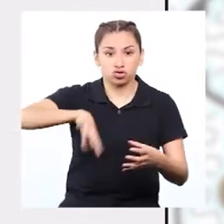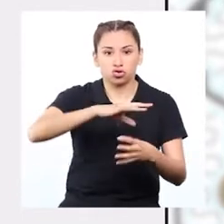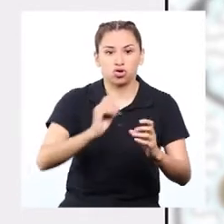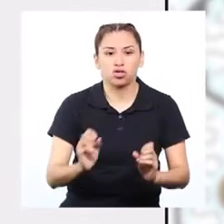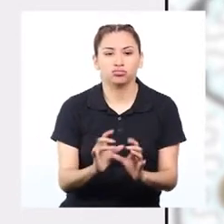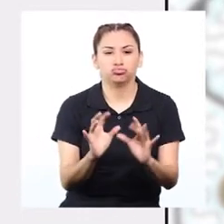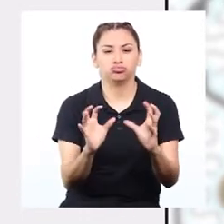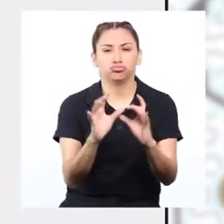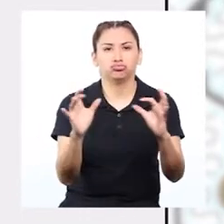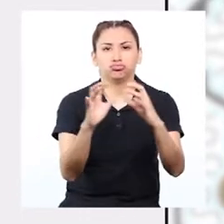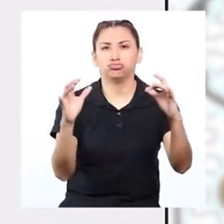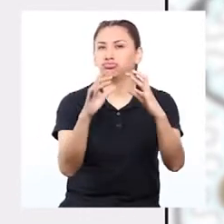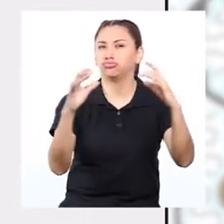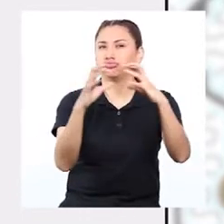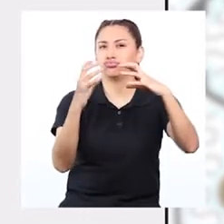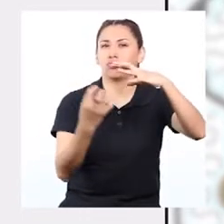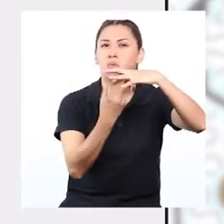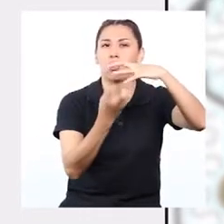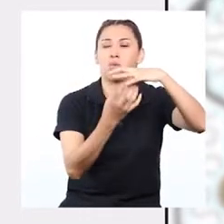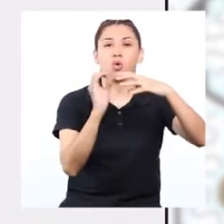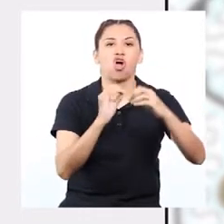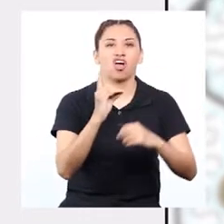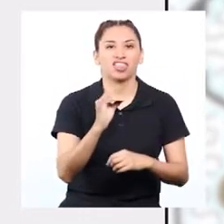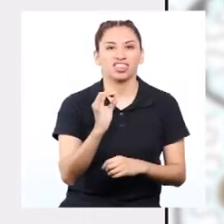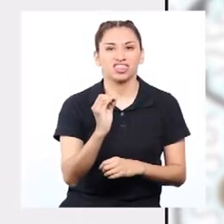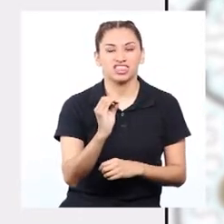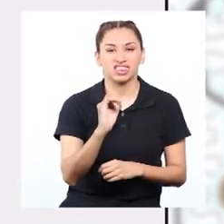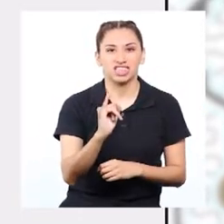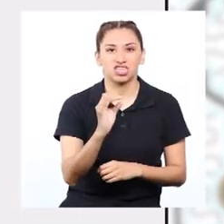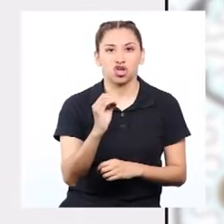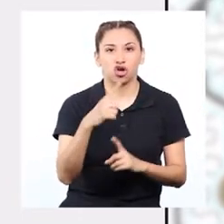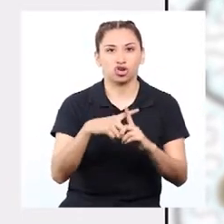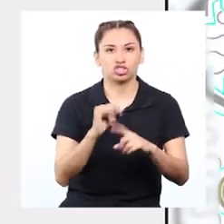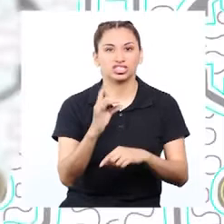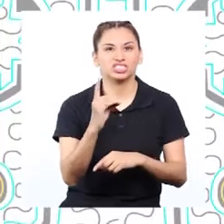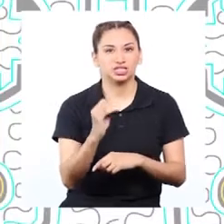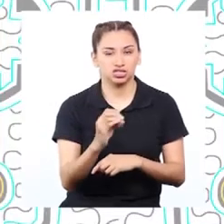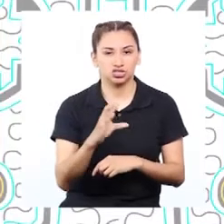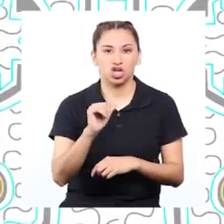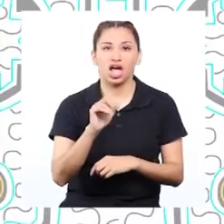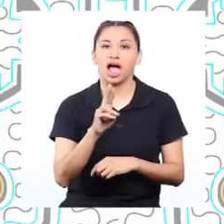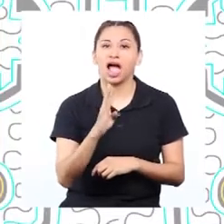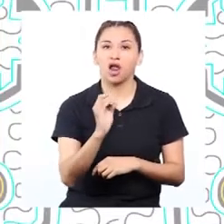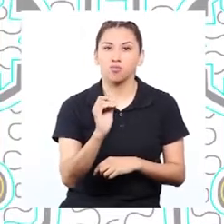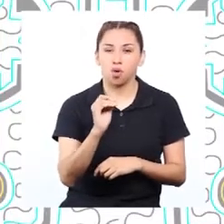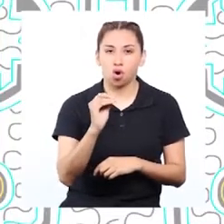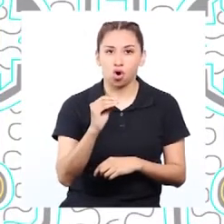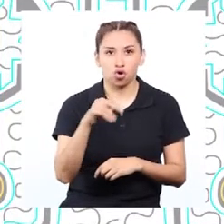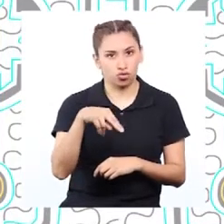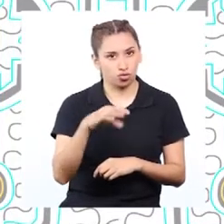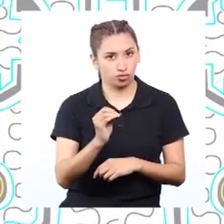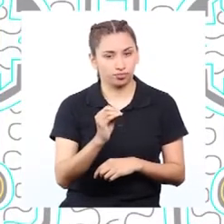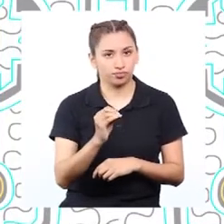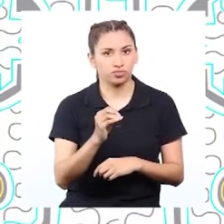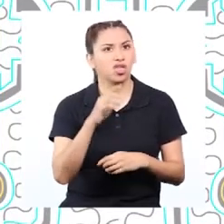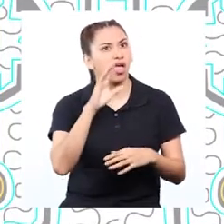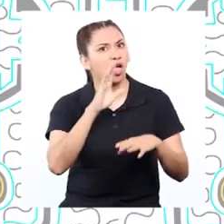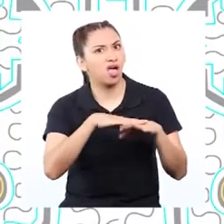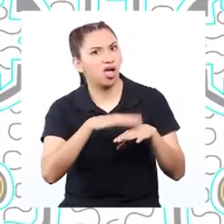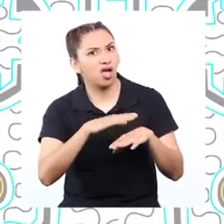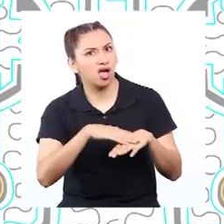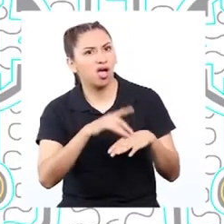la concentración de CO2 o dióxido de carbono. Laura, yo no leí al respecto.